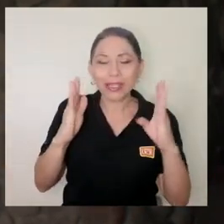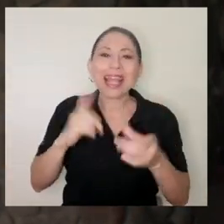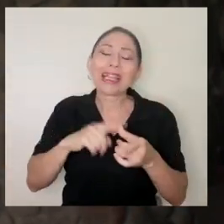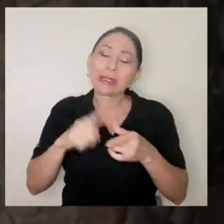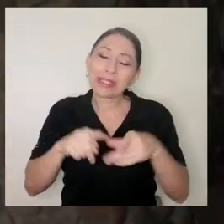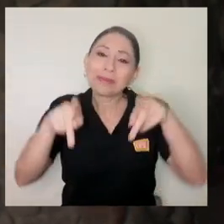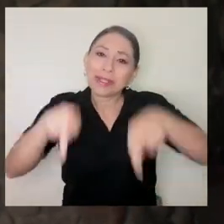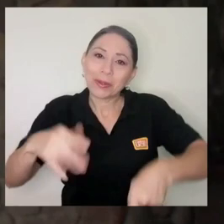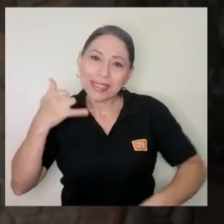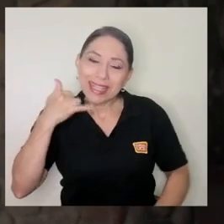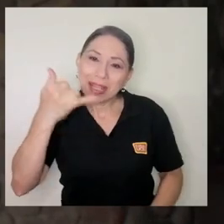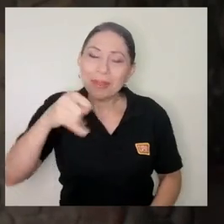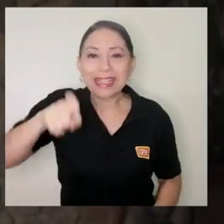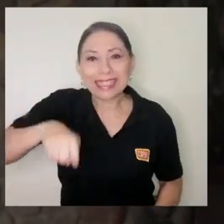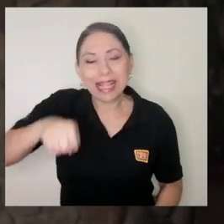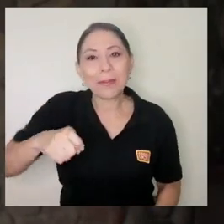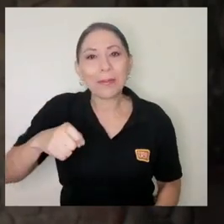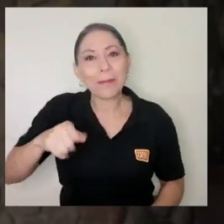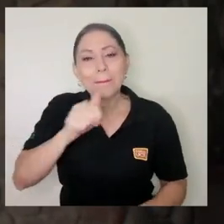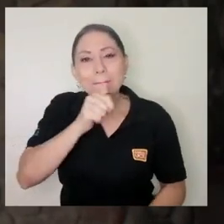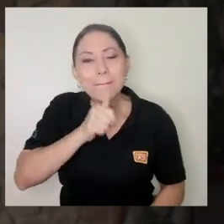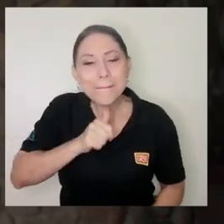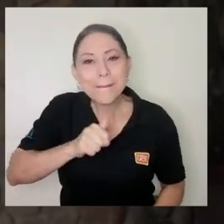las personas tienen que tener un poquito de paciencia.